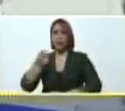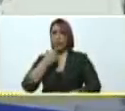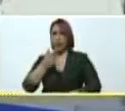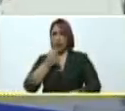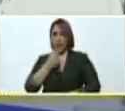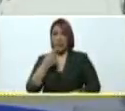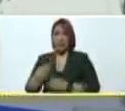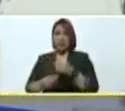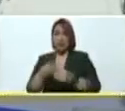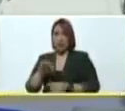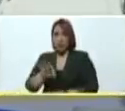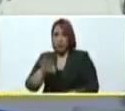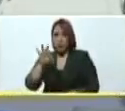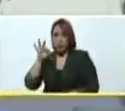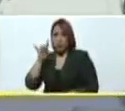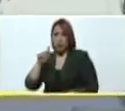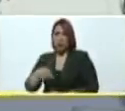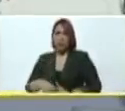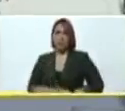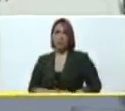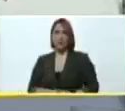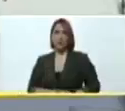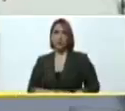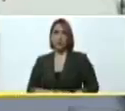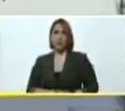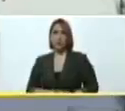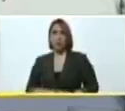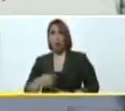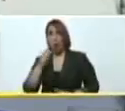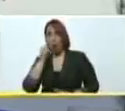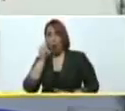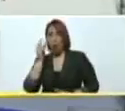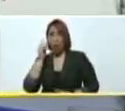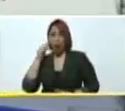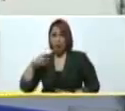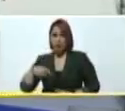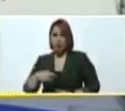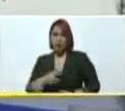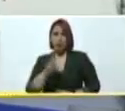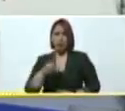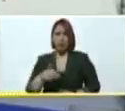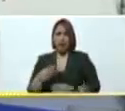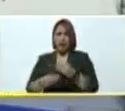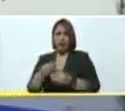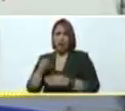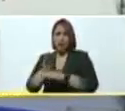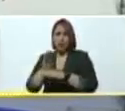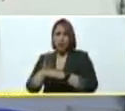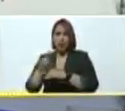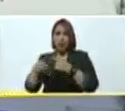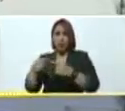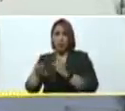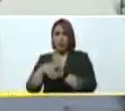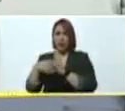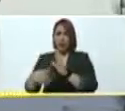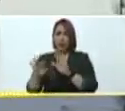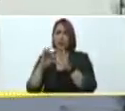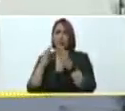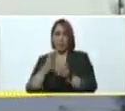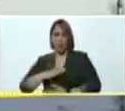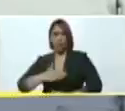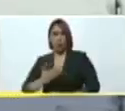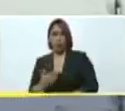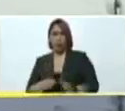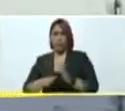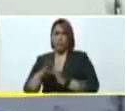el óvulo y el espermatozoide al hombre y la mujer, para preservarlos, para que después tengan derecho a la familia, que es lo que